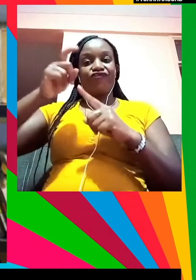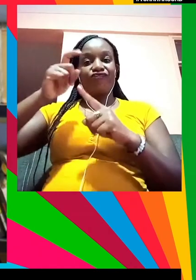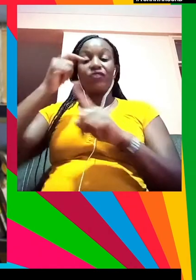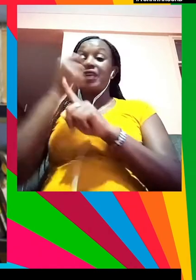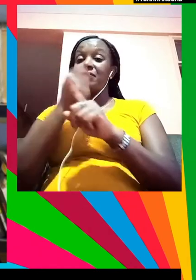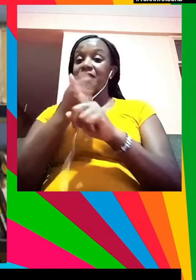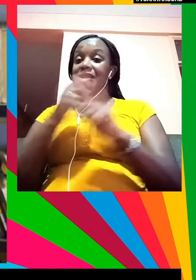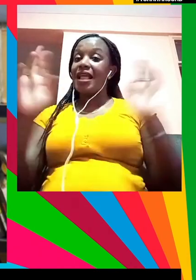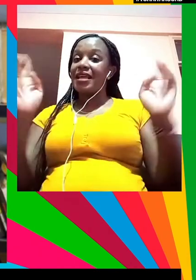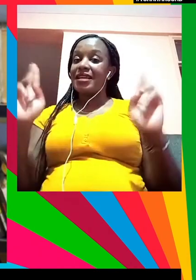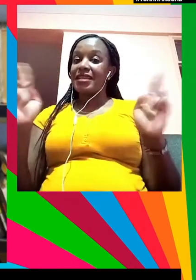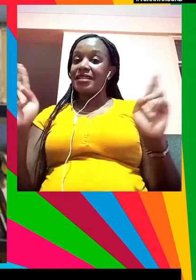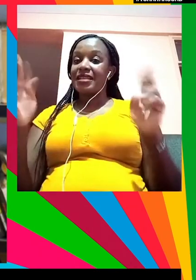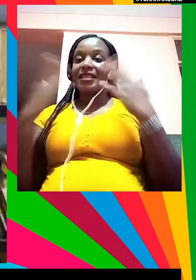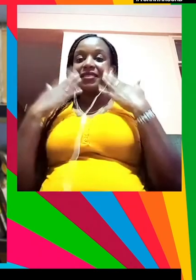Muchas gracias.